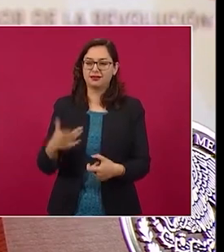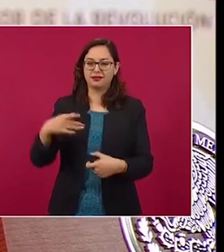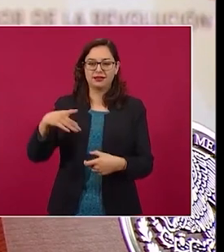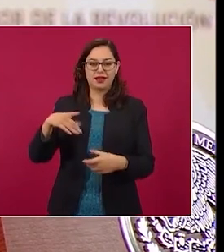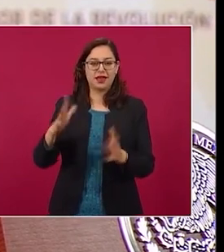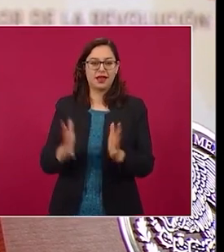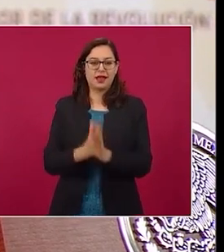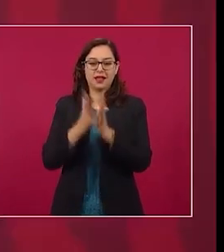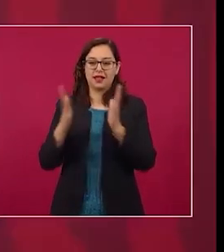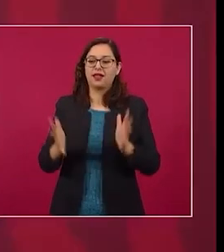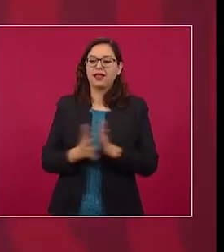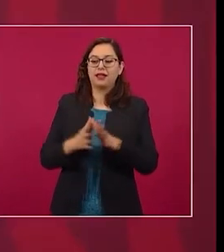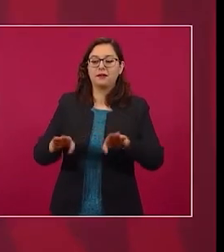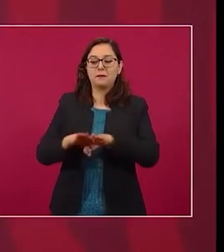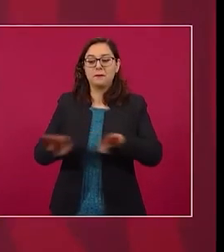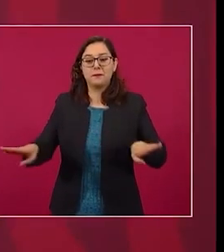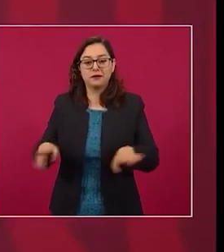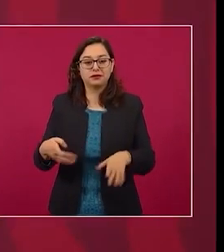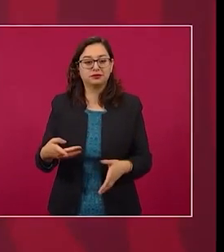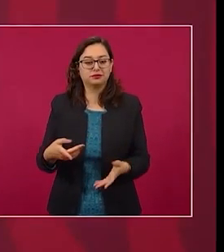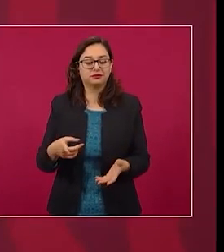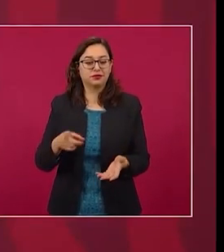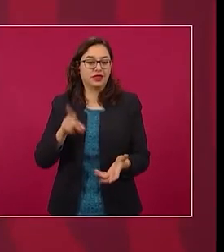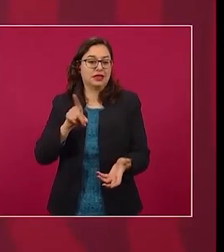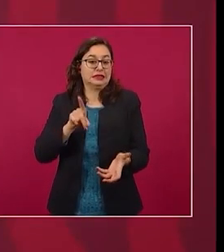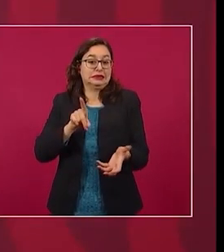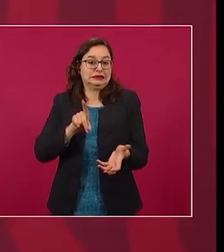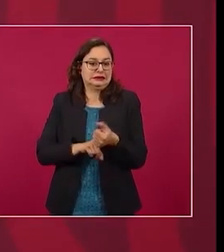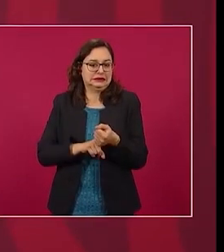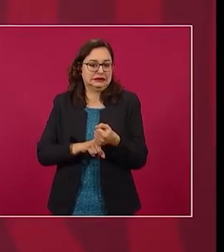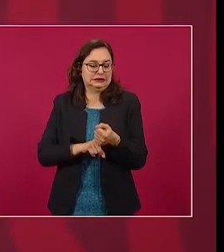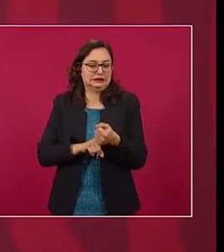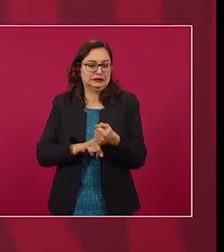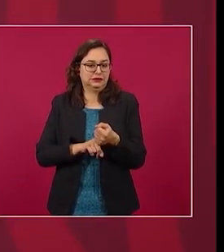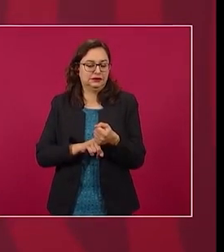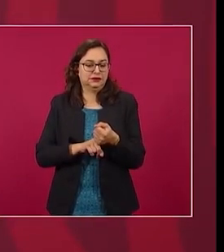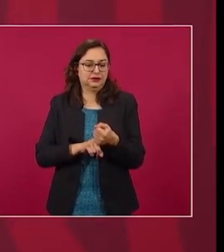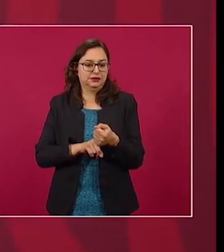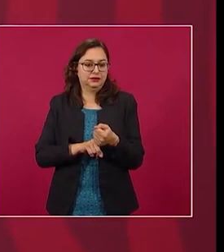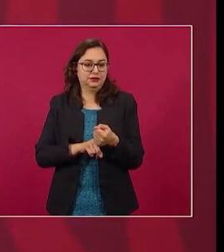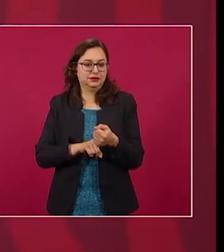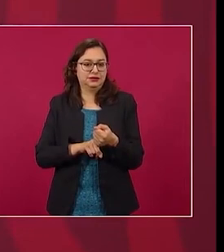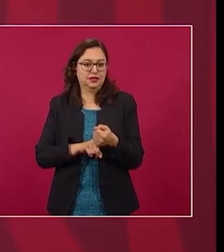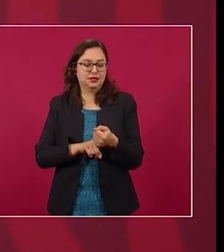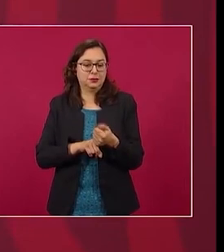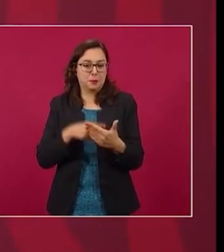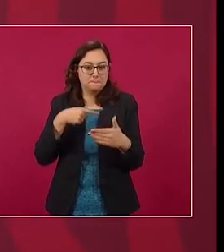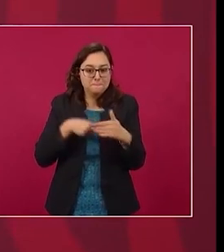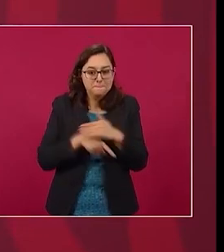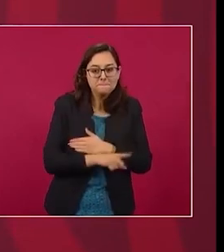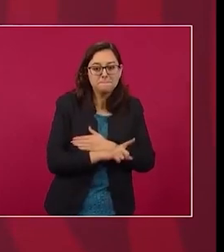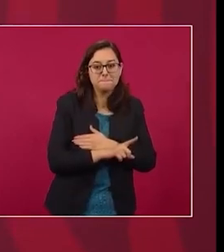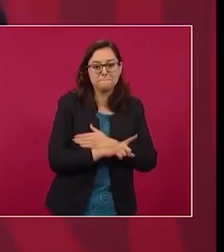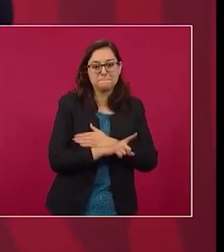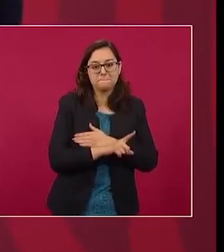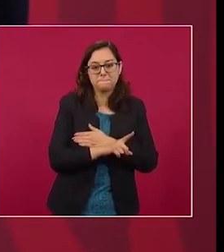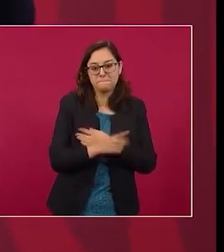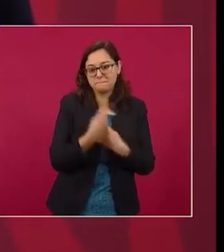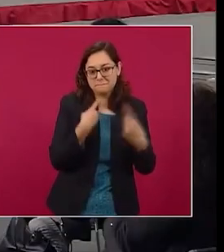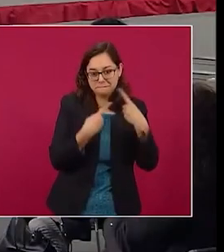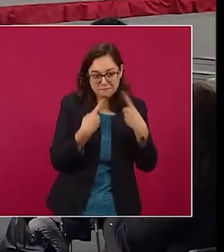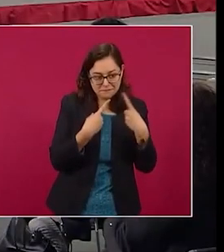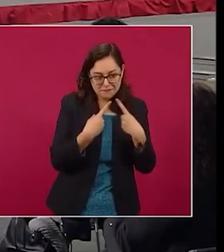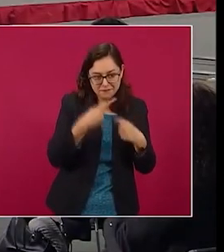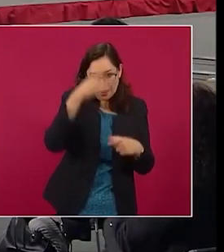Pero en el fondo se buscaba que fuese lo